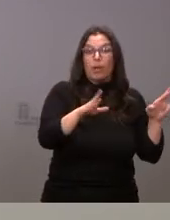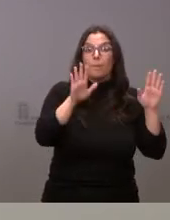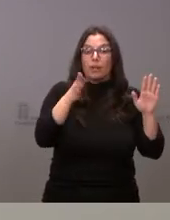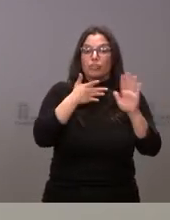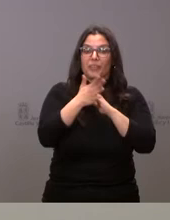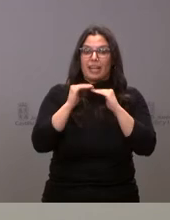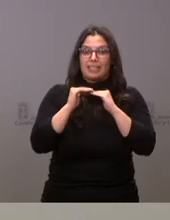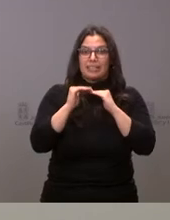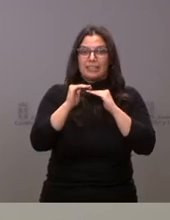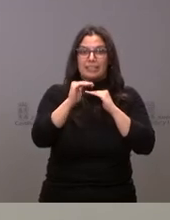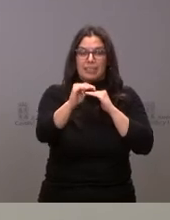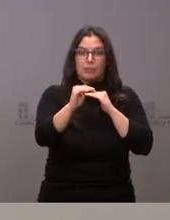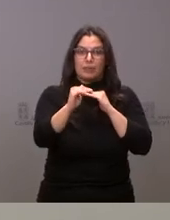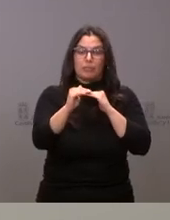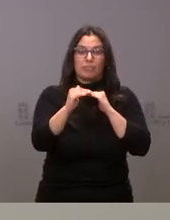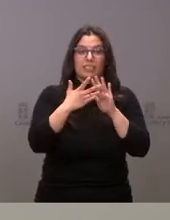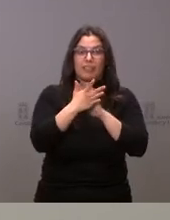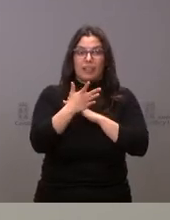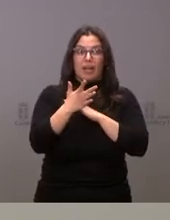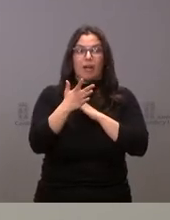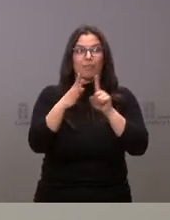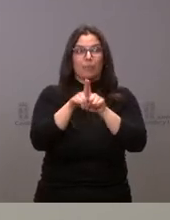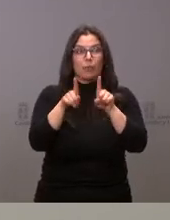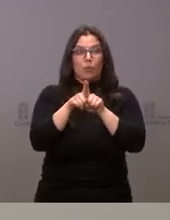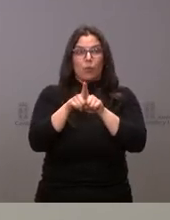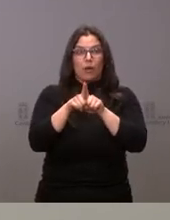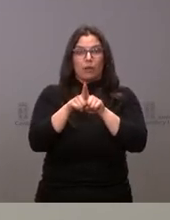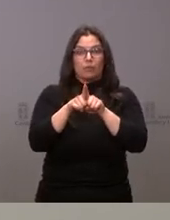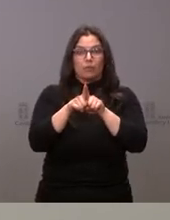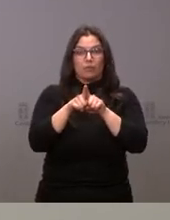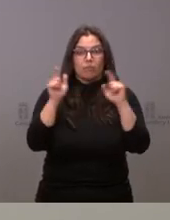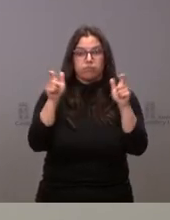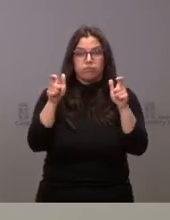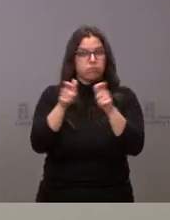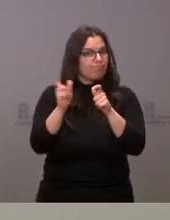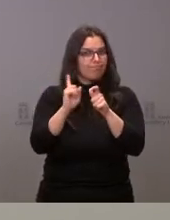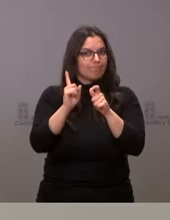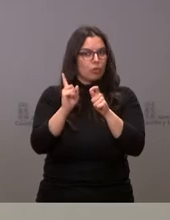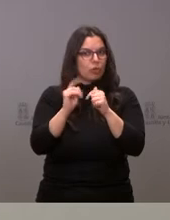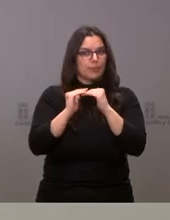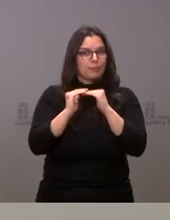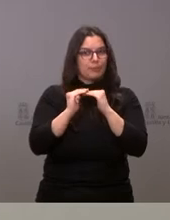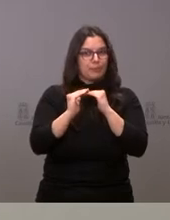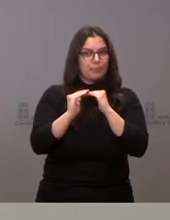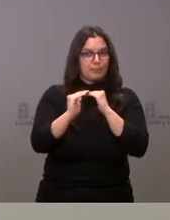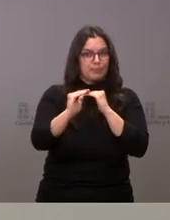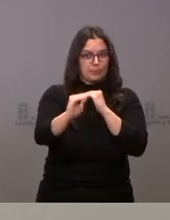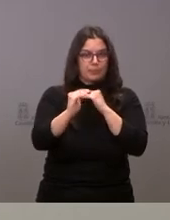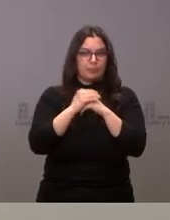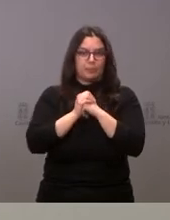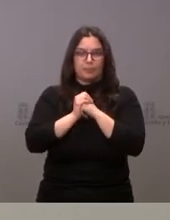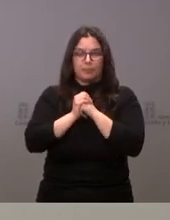estabilidad de tal forma que llevamos un tiempo donde no se están produciendo nuevas reducciones significativas de la incidencia